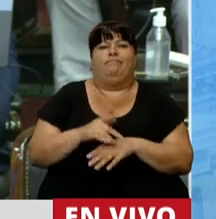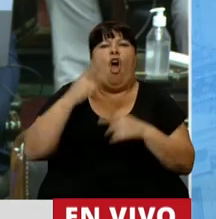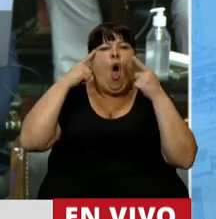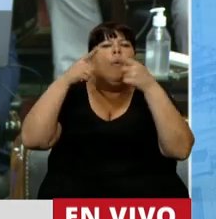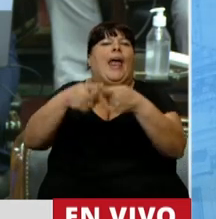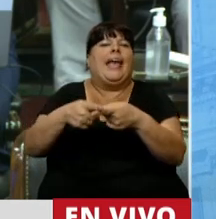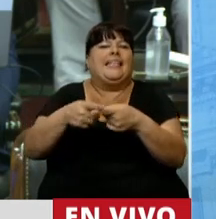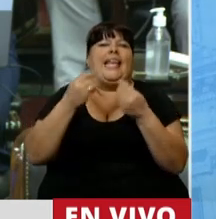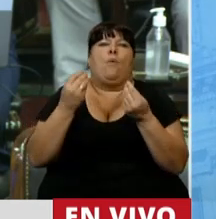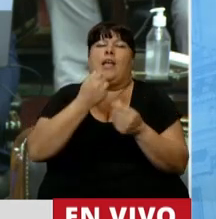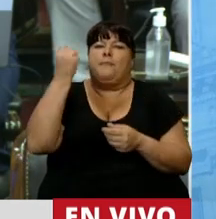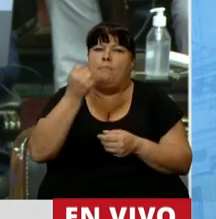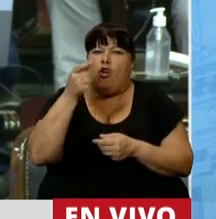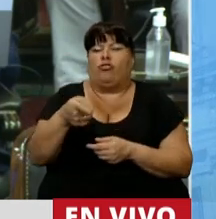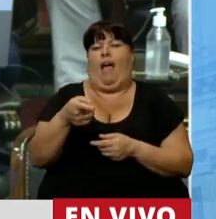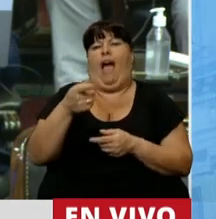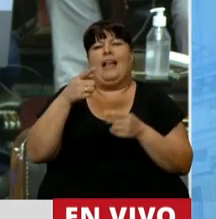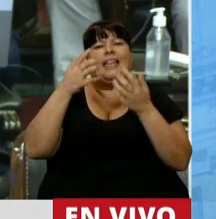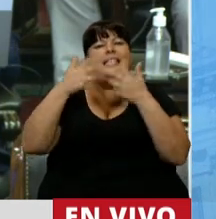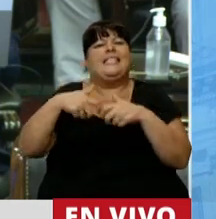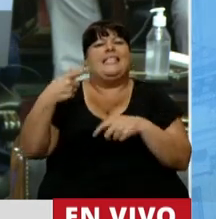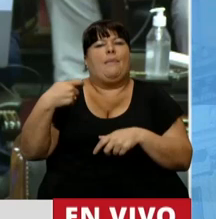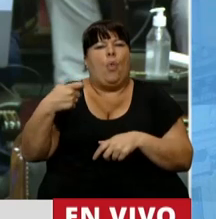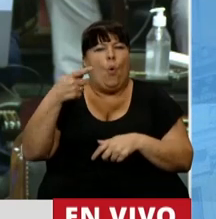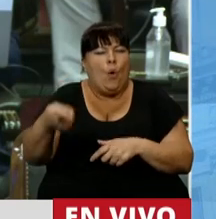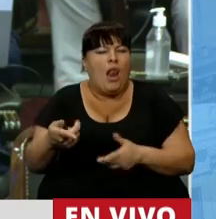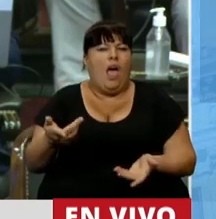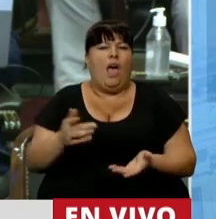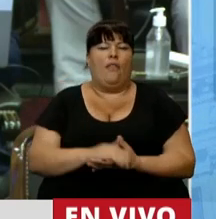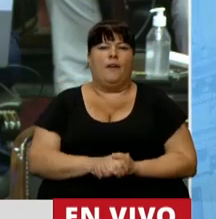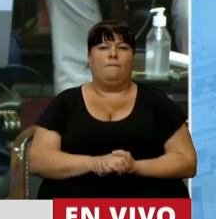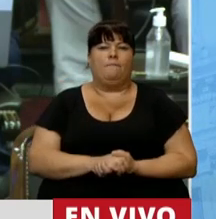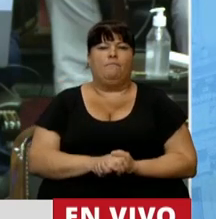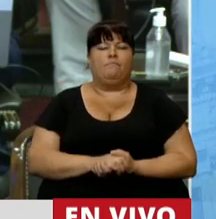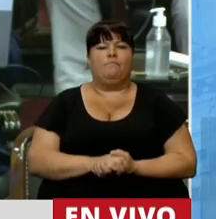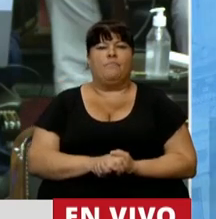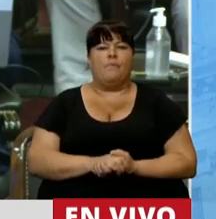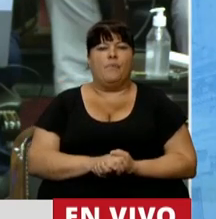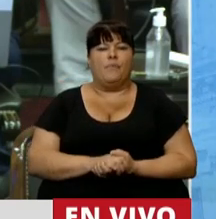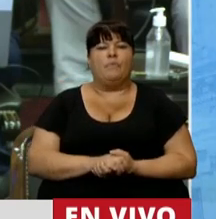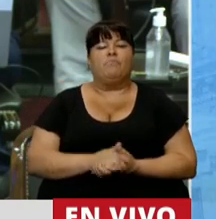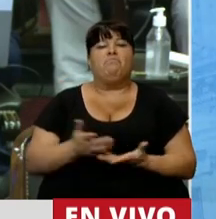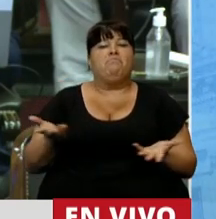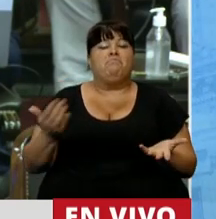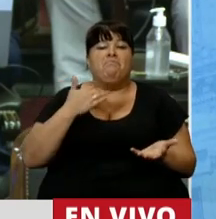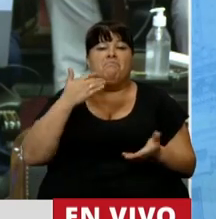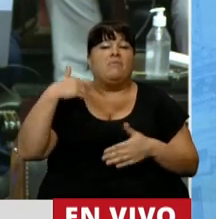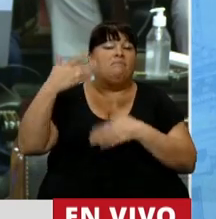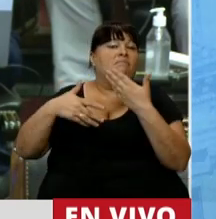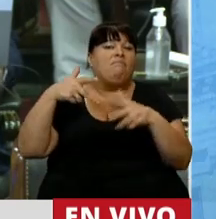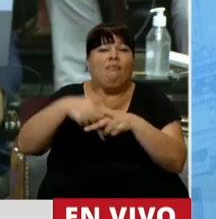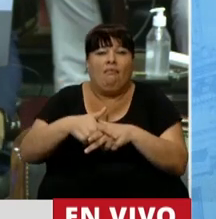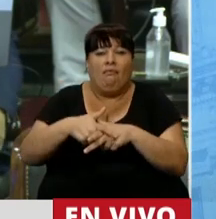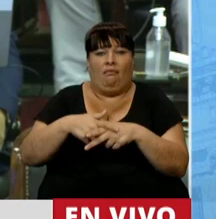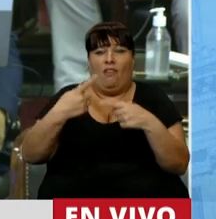norte de lo que implicó, lo que significó el sistema previsional, y hemos dejado a la vera del camino